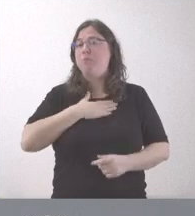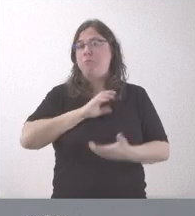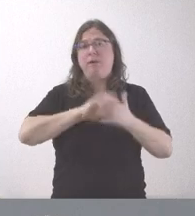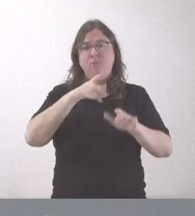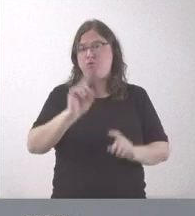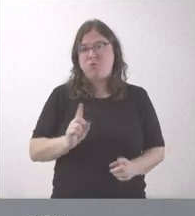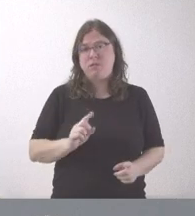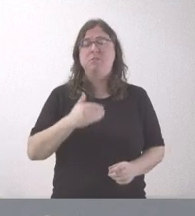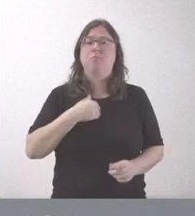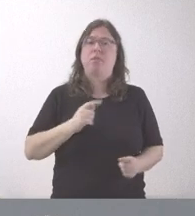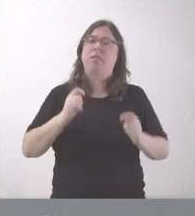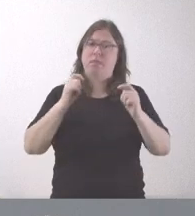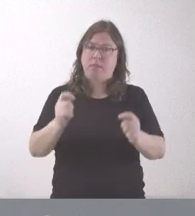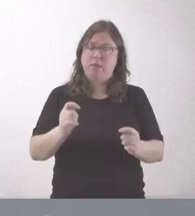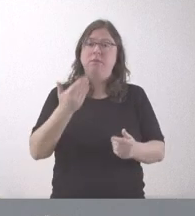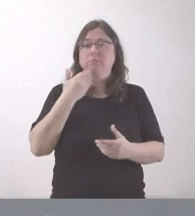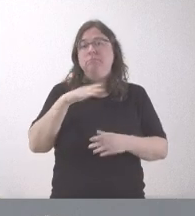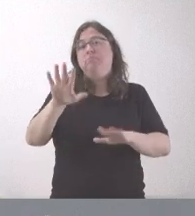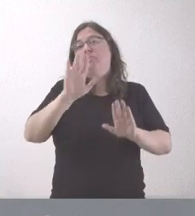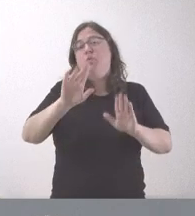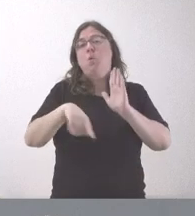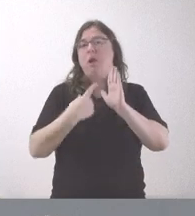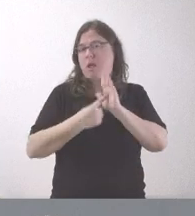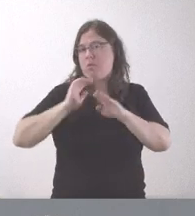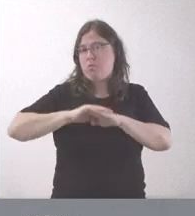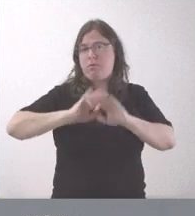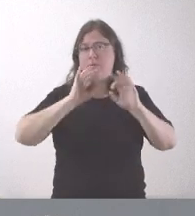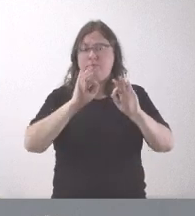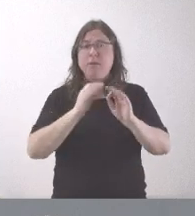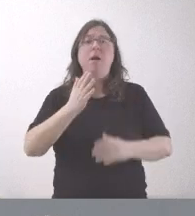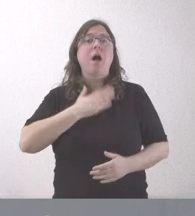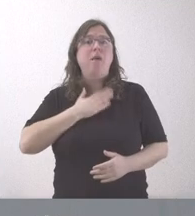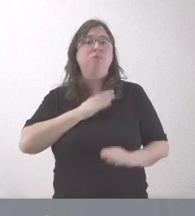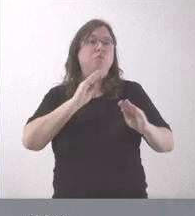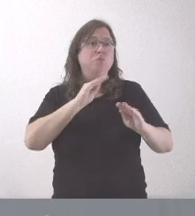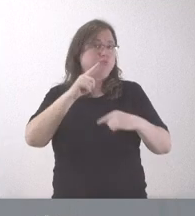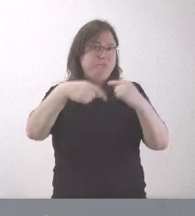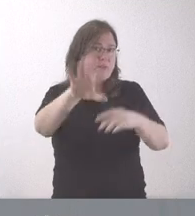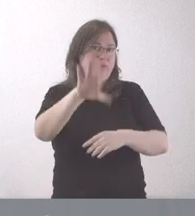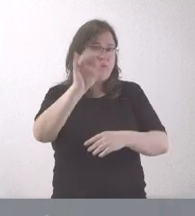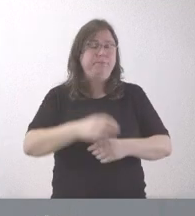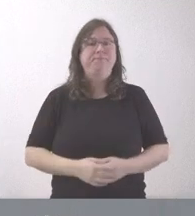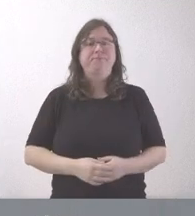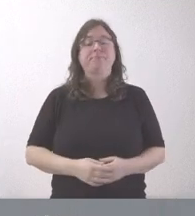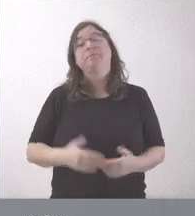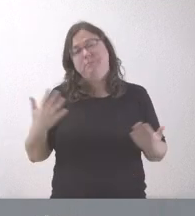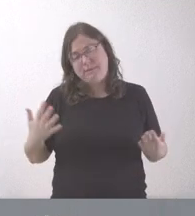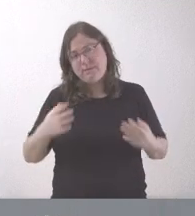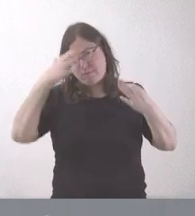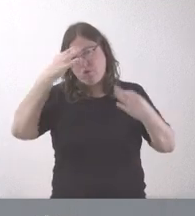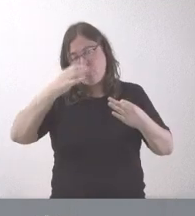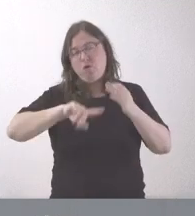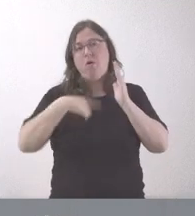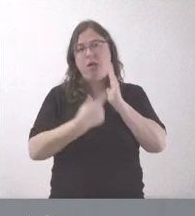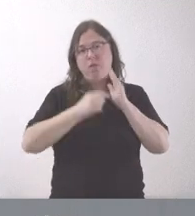de Castilla y León y que, lógicamente, está dentro del marco que la ley establece y que sus propietarios puedan terminar. Siempre, conforme a lo que establece la ley y la